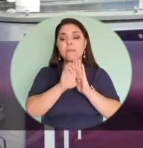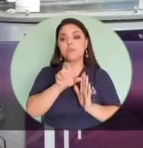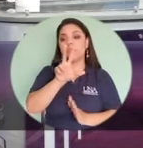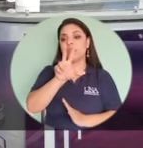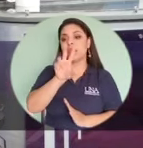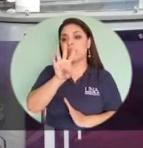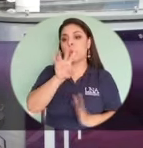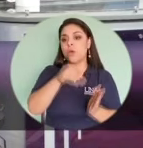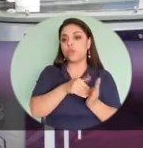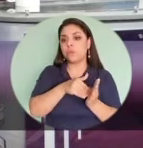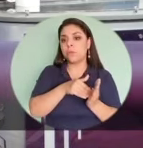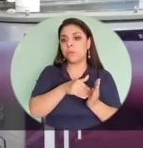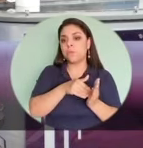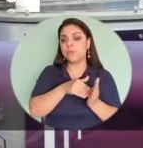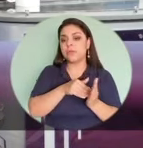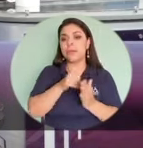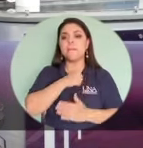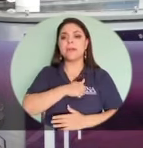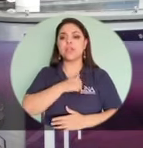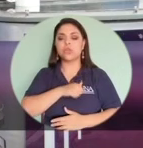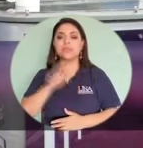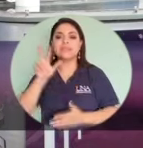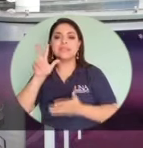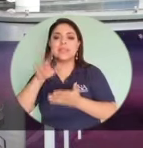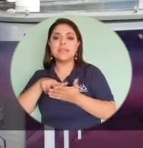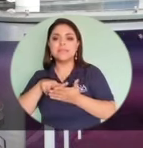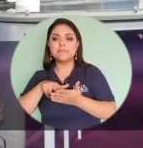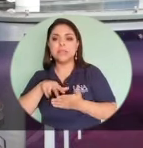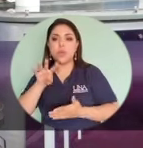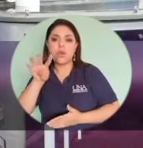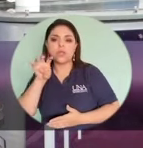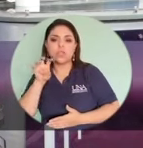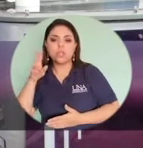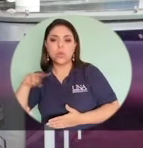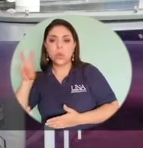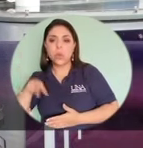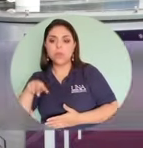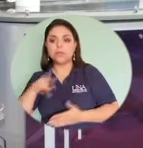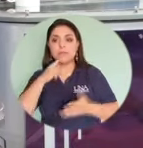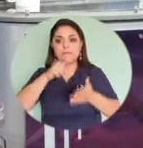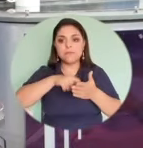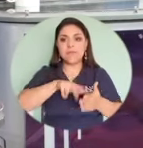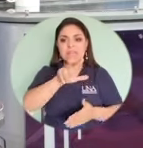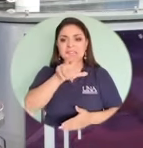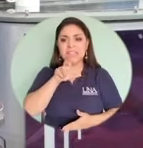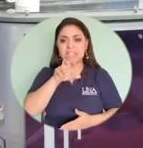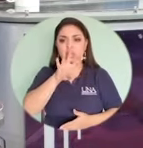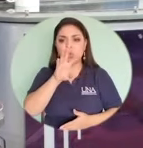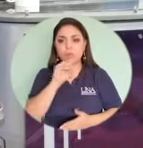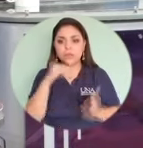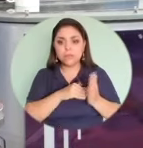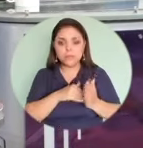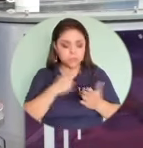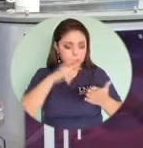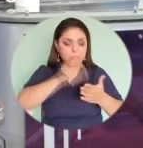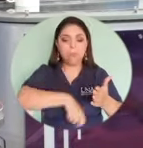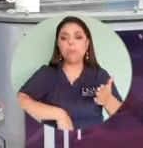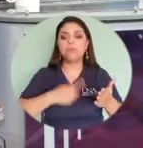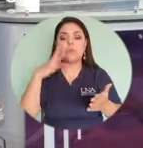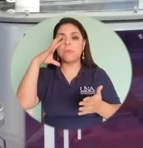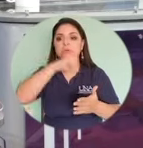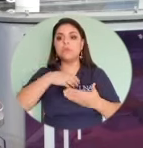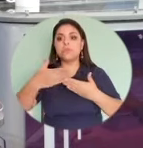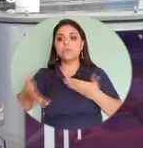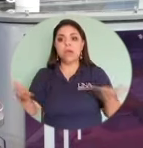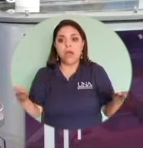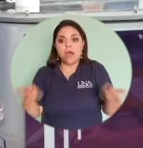era 34 mil colones o 3 mil 400 y le cobraron 340 mil colones y firmaron el voucher? Y después tienen que llegar a